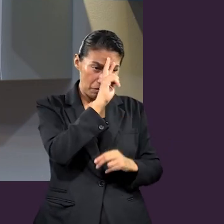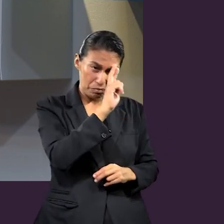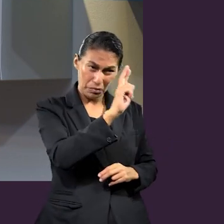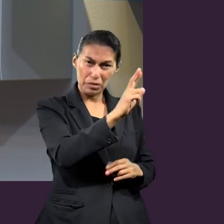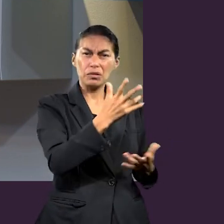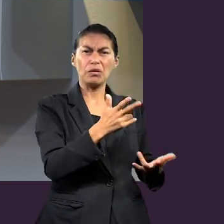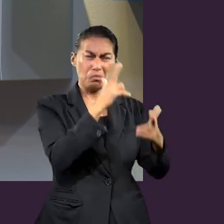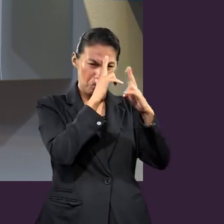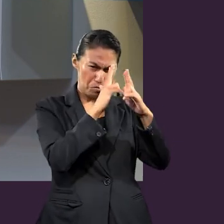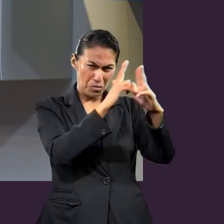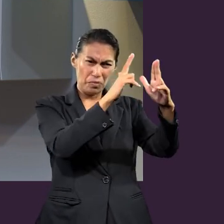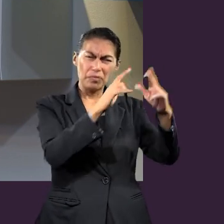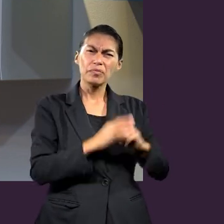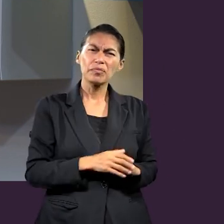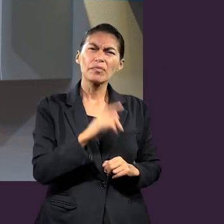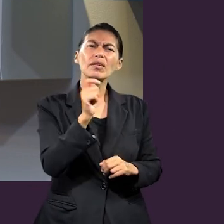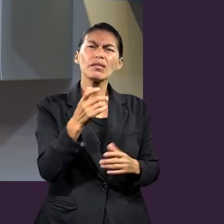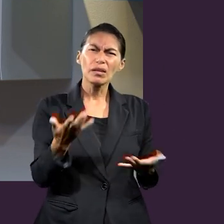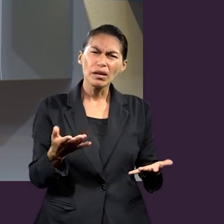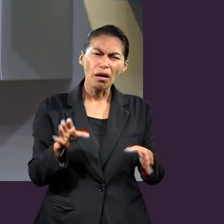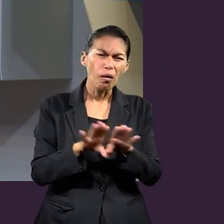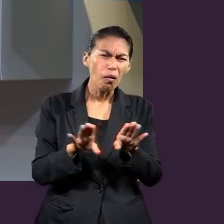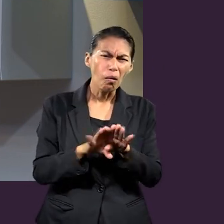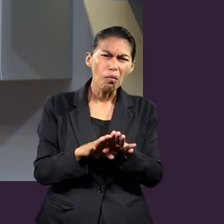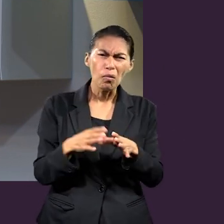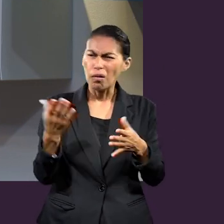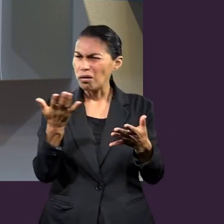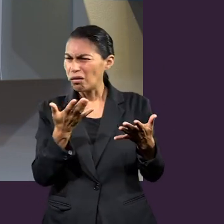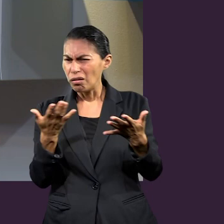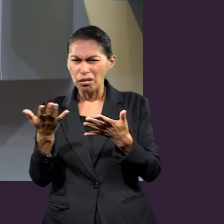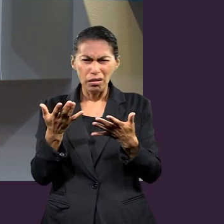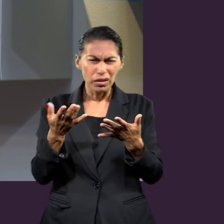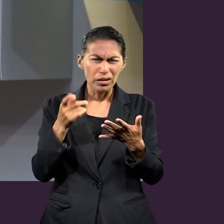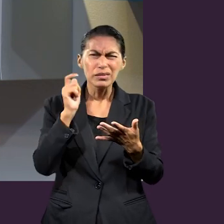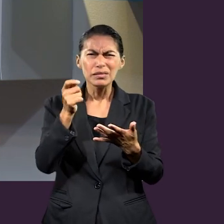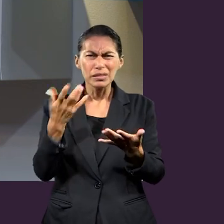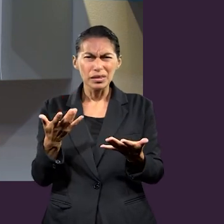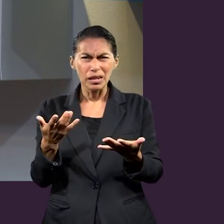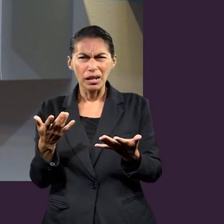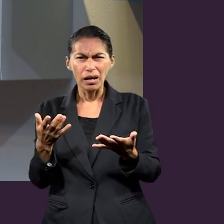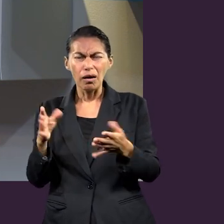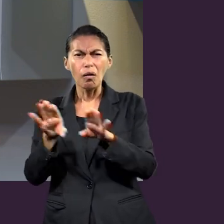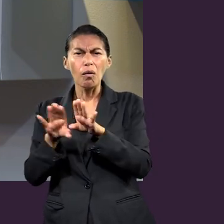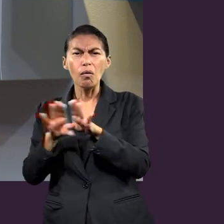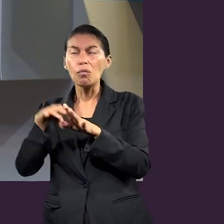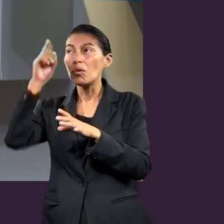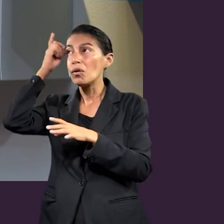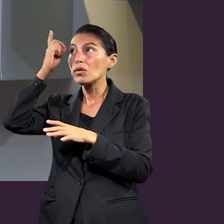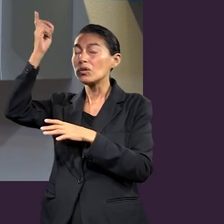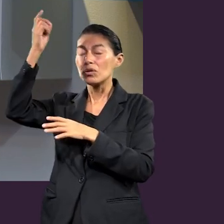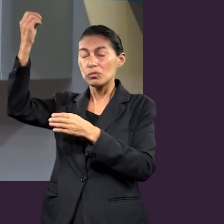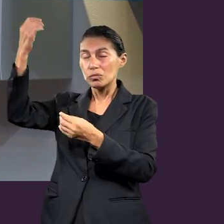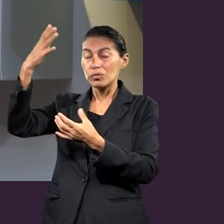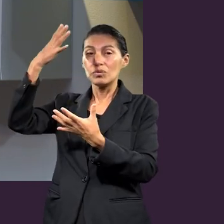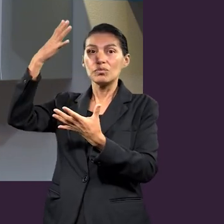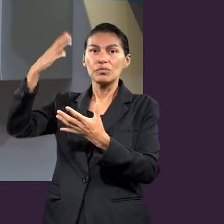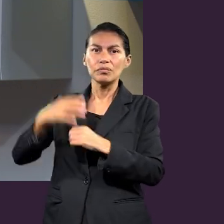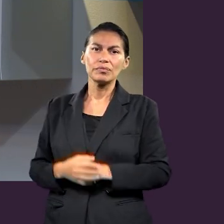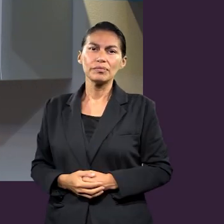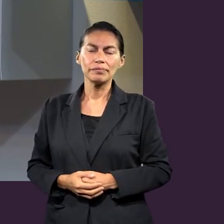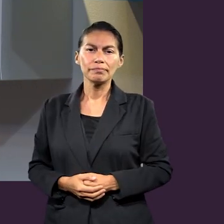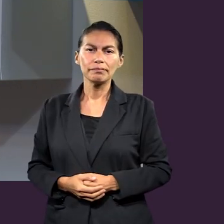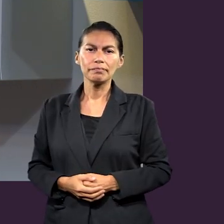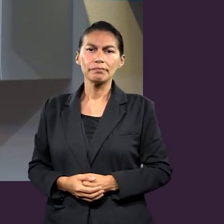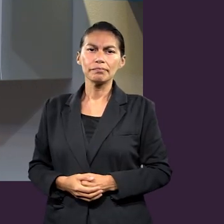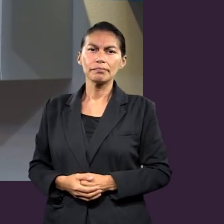que los honren. ¿Hay alguna incoherencia ahí, René, o está todo amarrado bajo